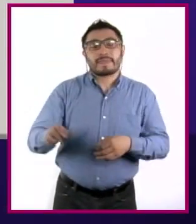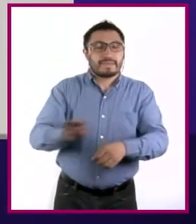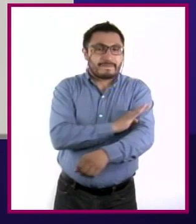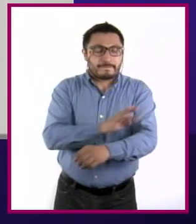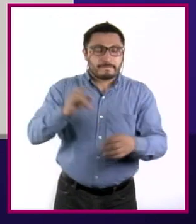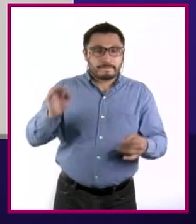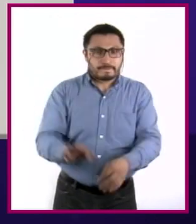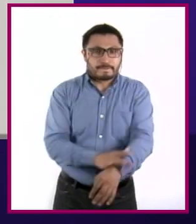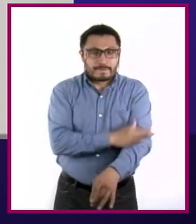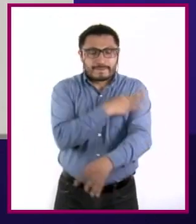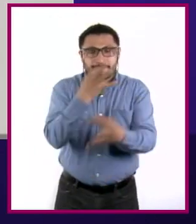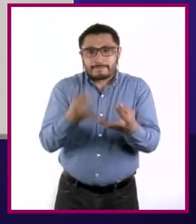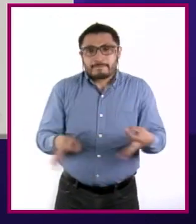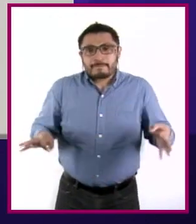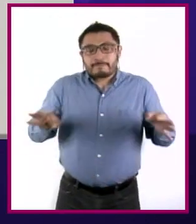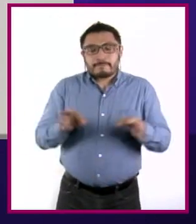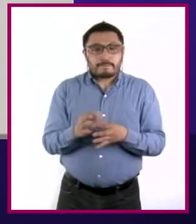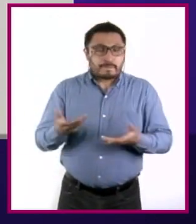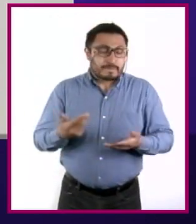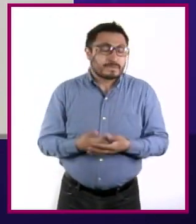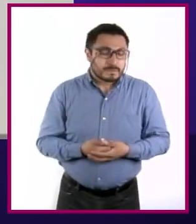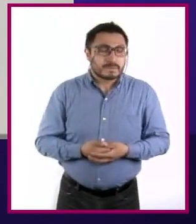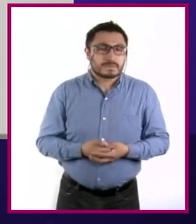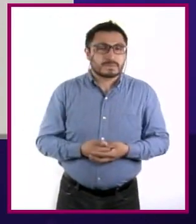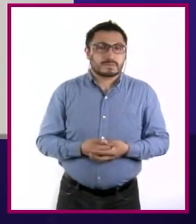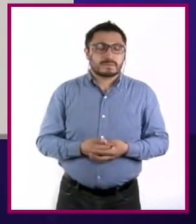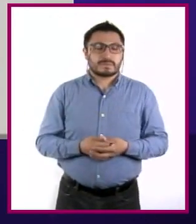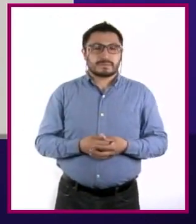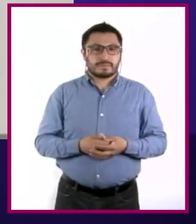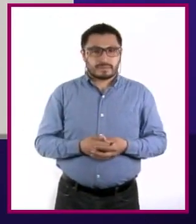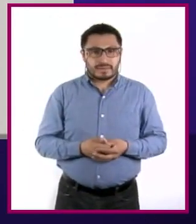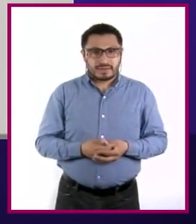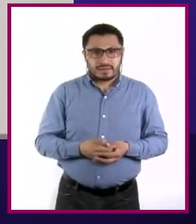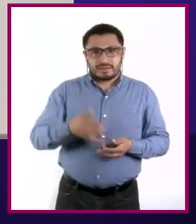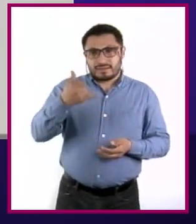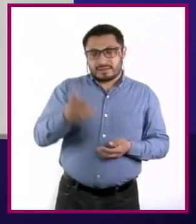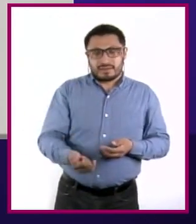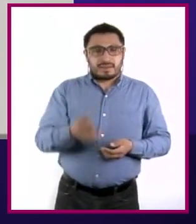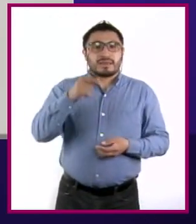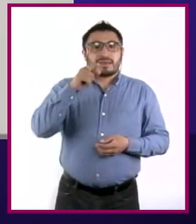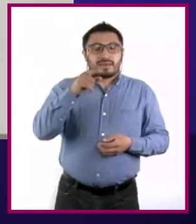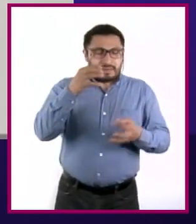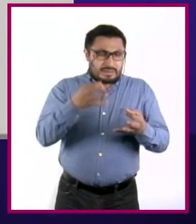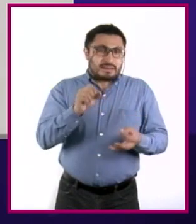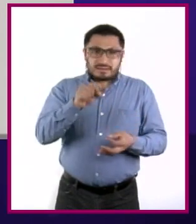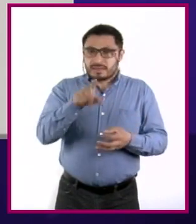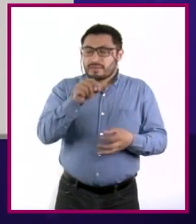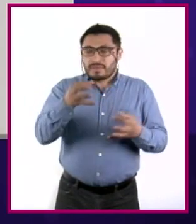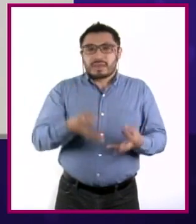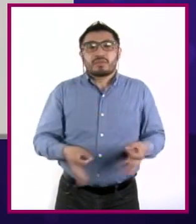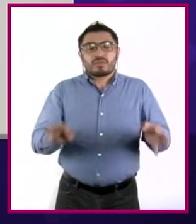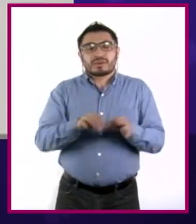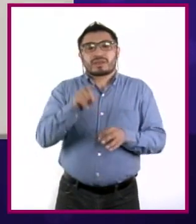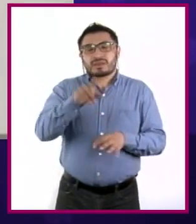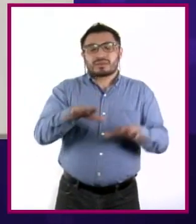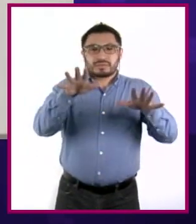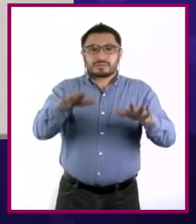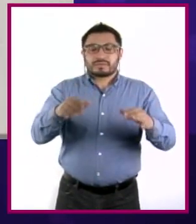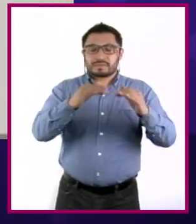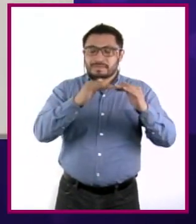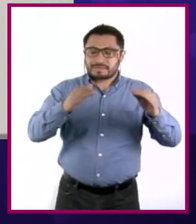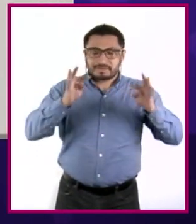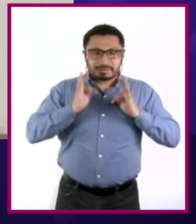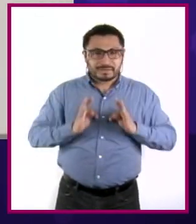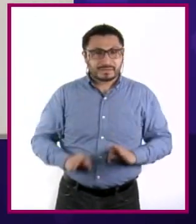importante y no hay mejor cosa que tengas como esta parte estable de manera financiera para que tú te